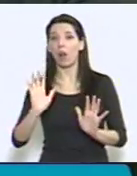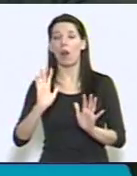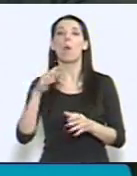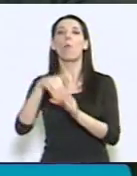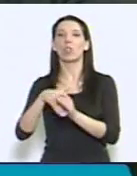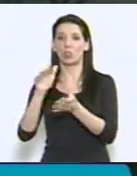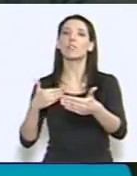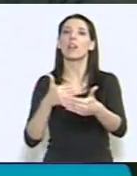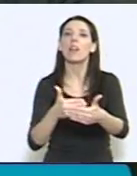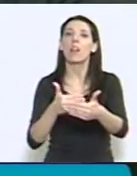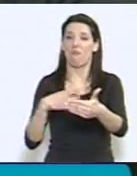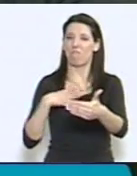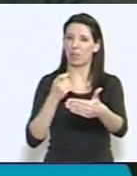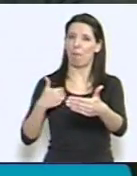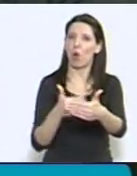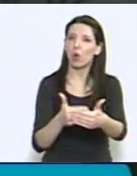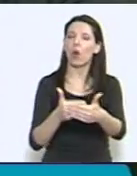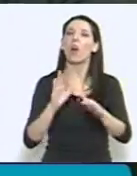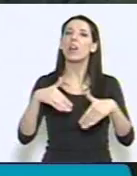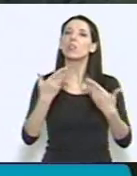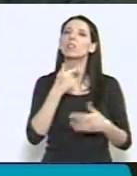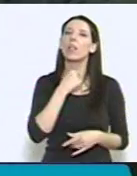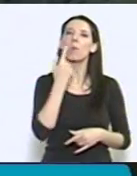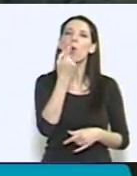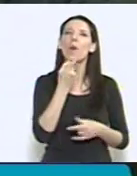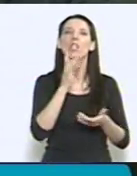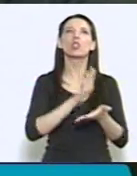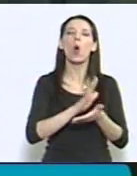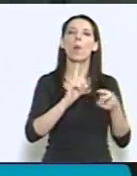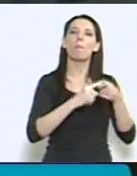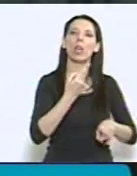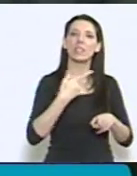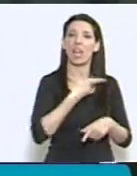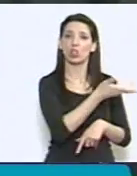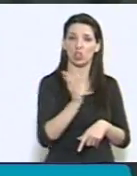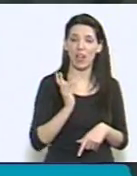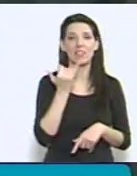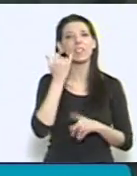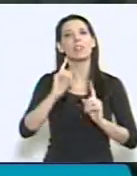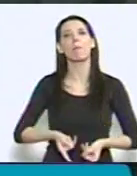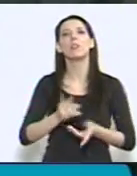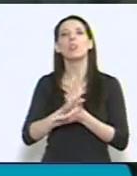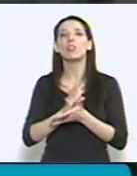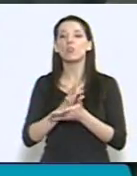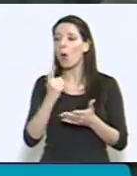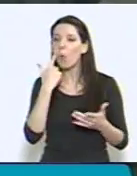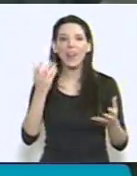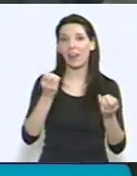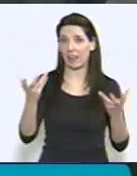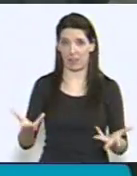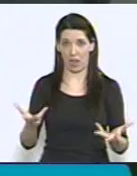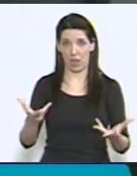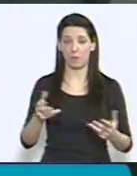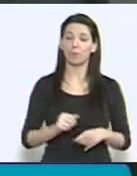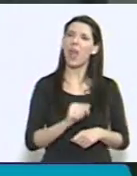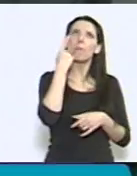respecto a las políticas y sus resultados. más allá de cualquier discurso relato, a las políticas hay que